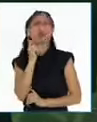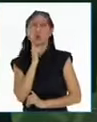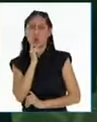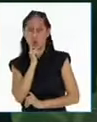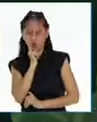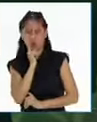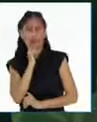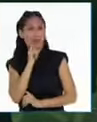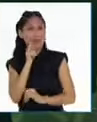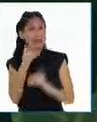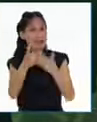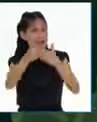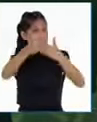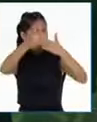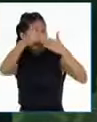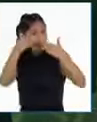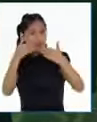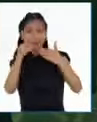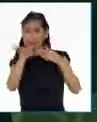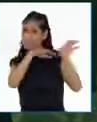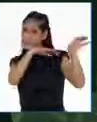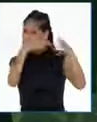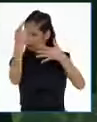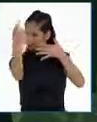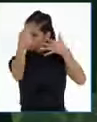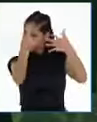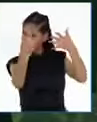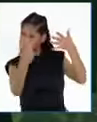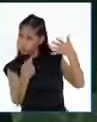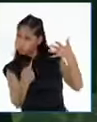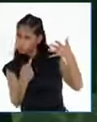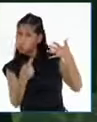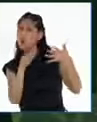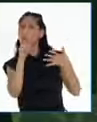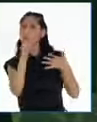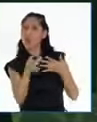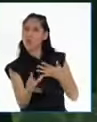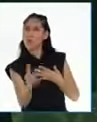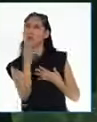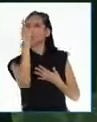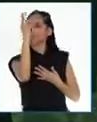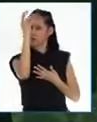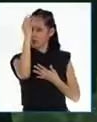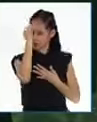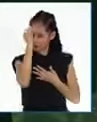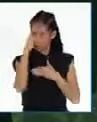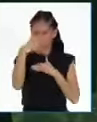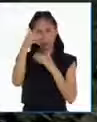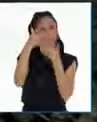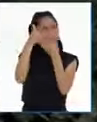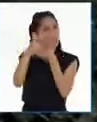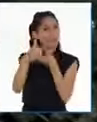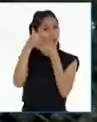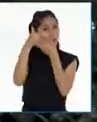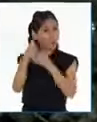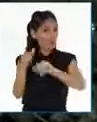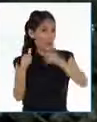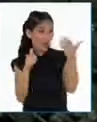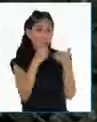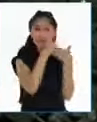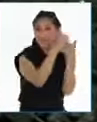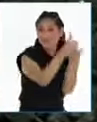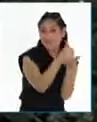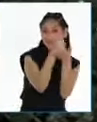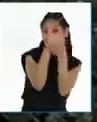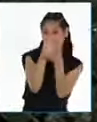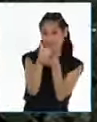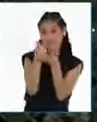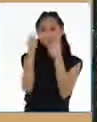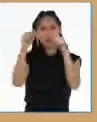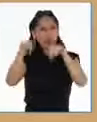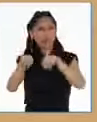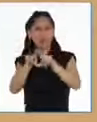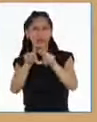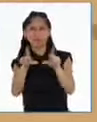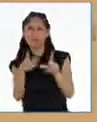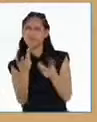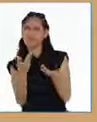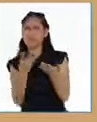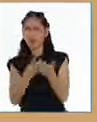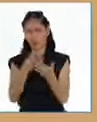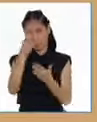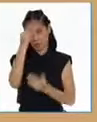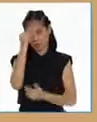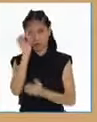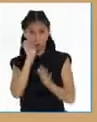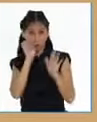recomendaciones que ayuden a los adultos a tomar decisiones pensando en el bien común. Hoy conoceremos por qué las